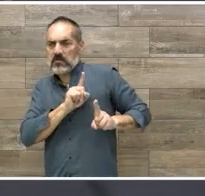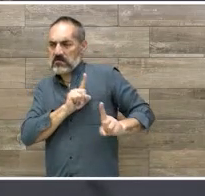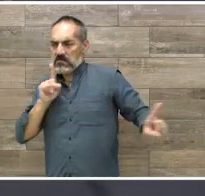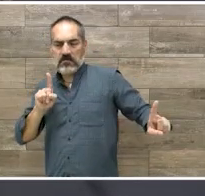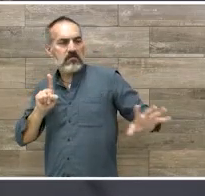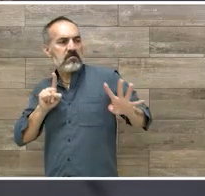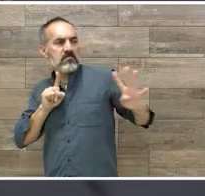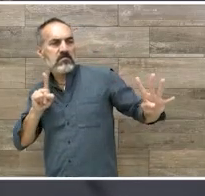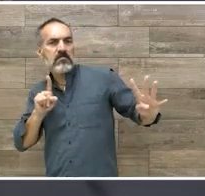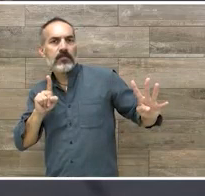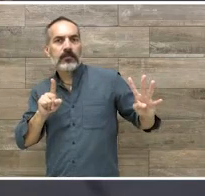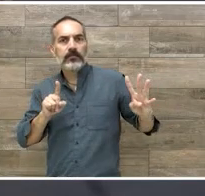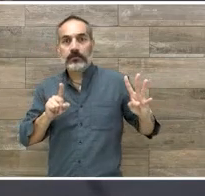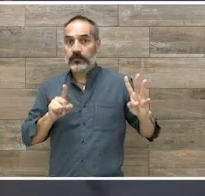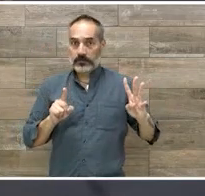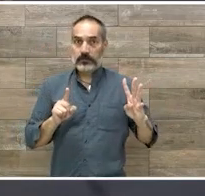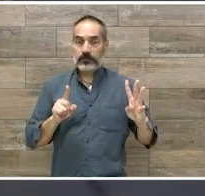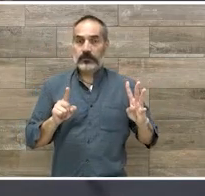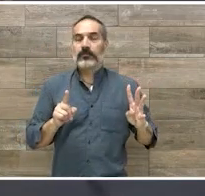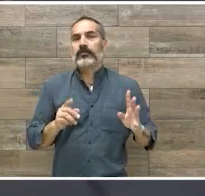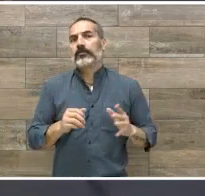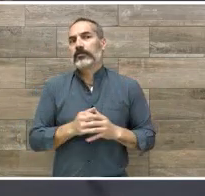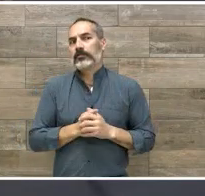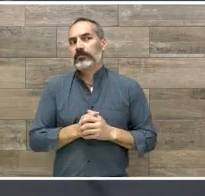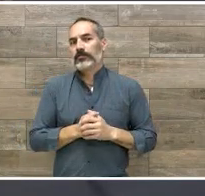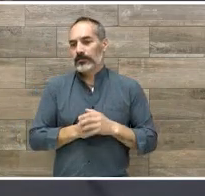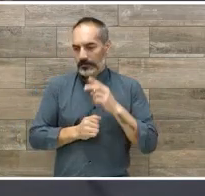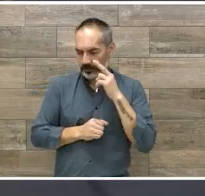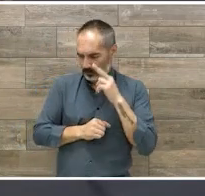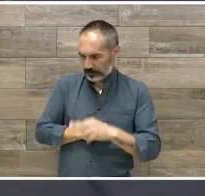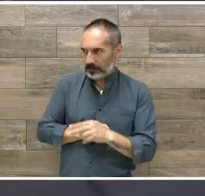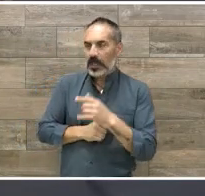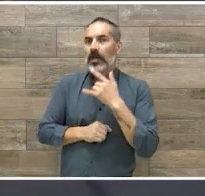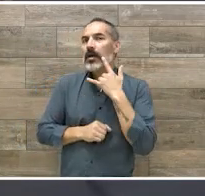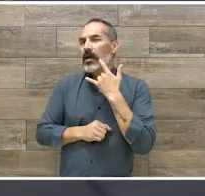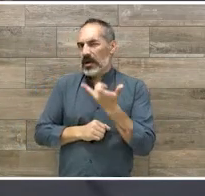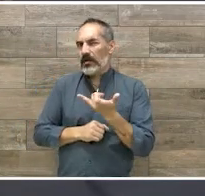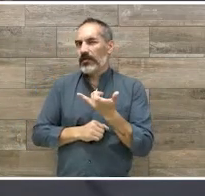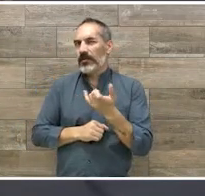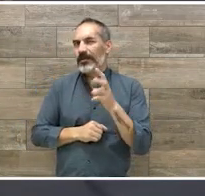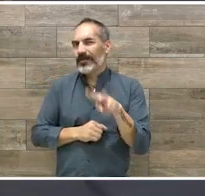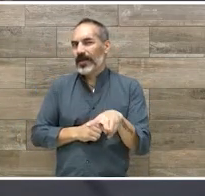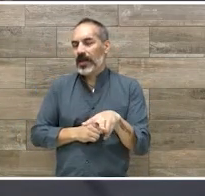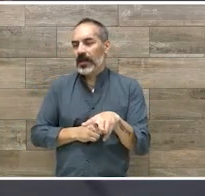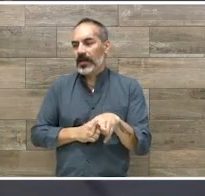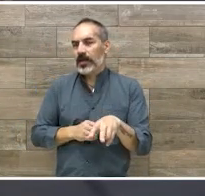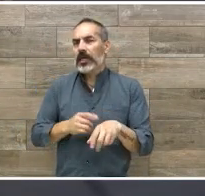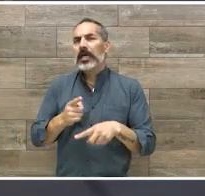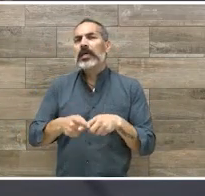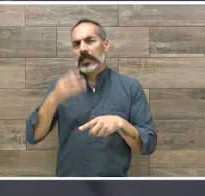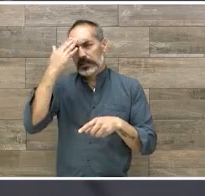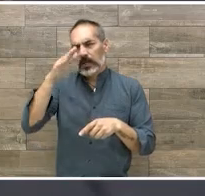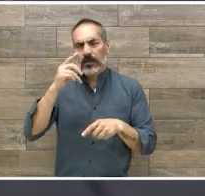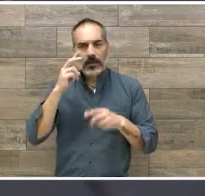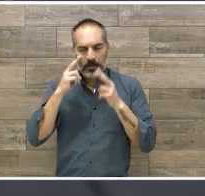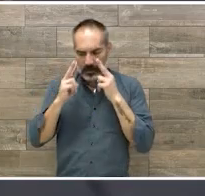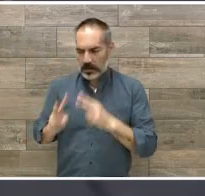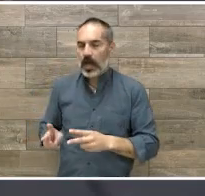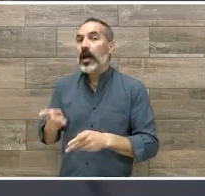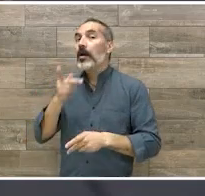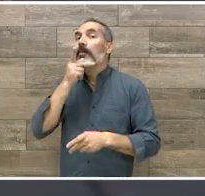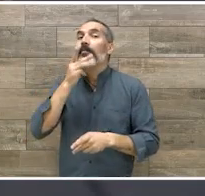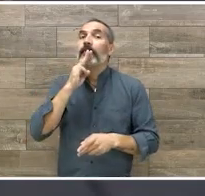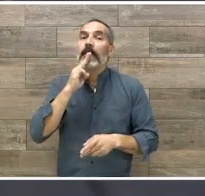son regulares en niños de su edad. Y aquí quienes se van a dar cuenta siempre van a ser los